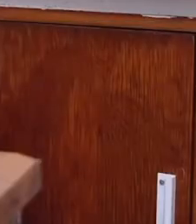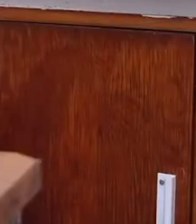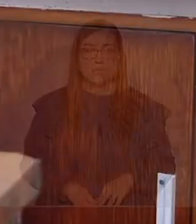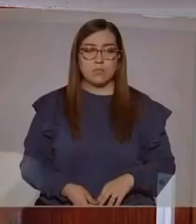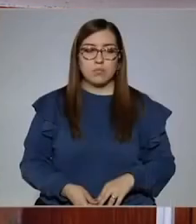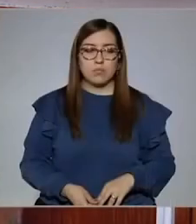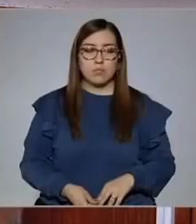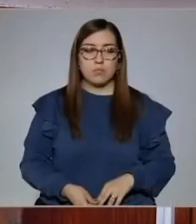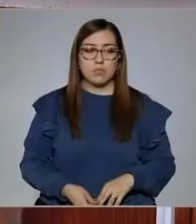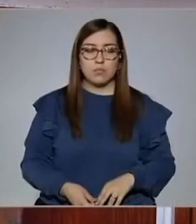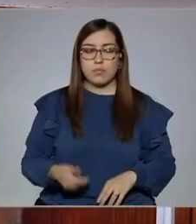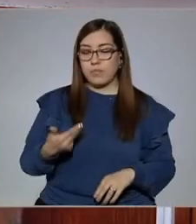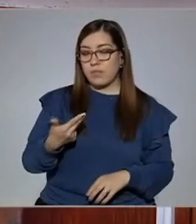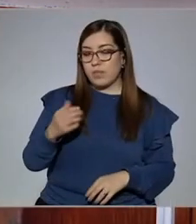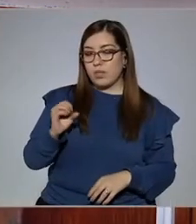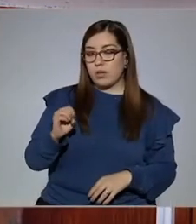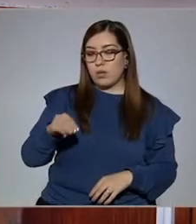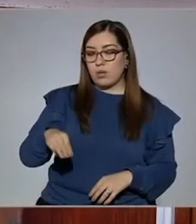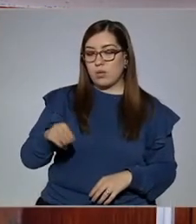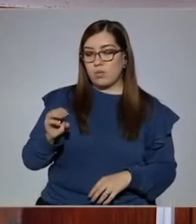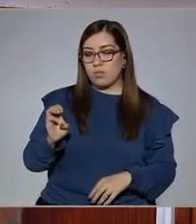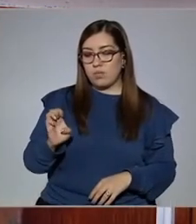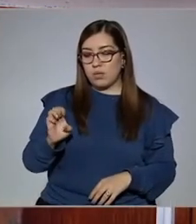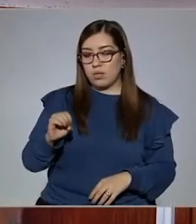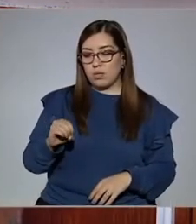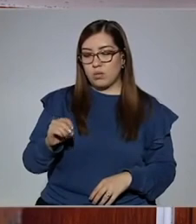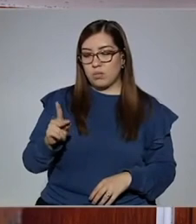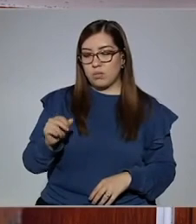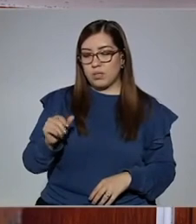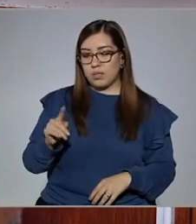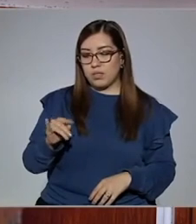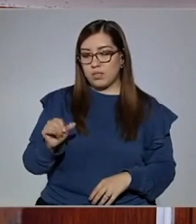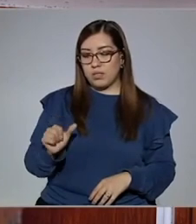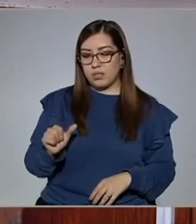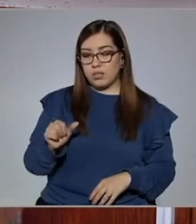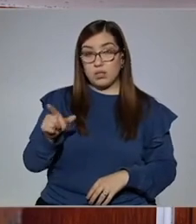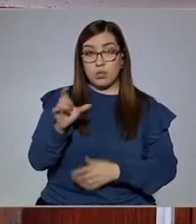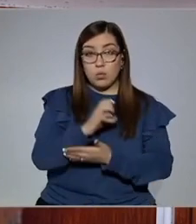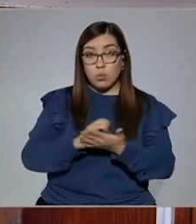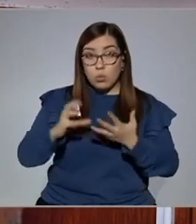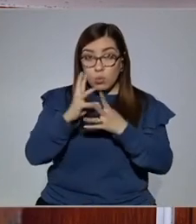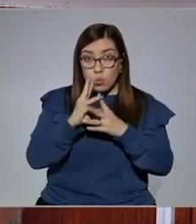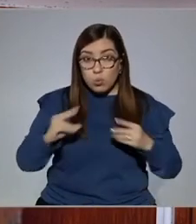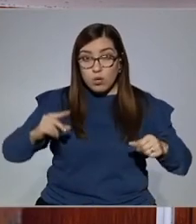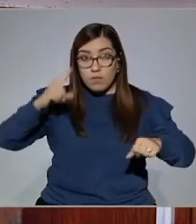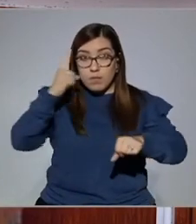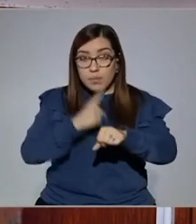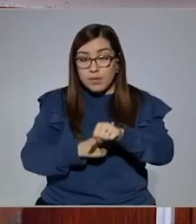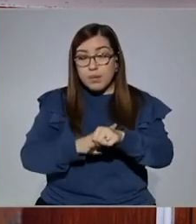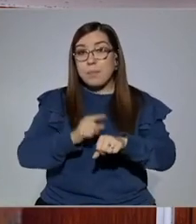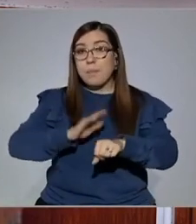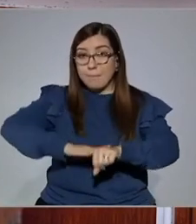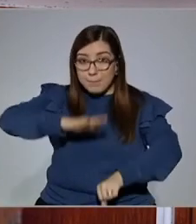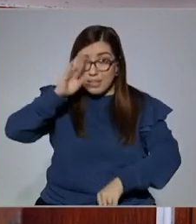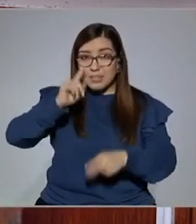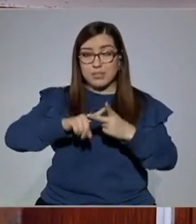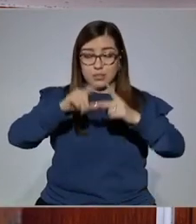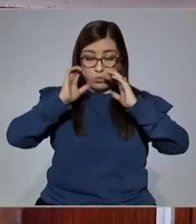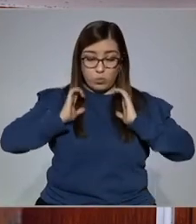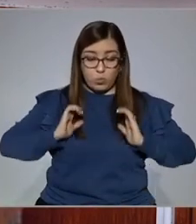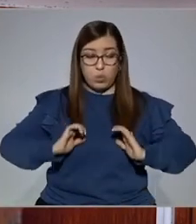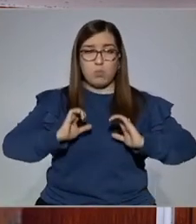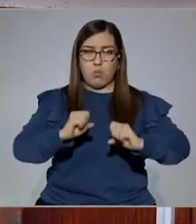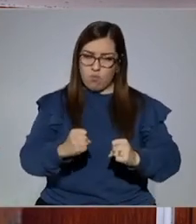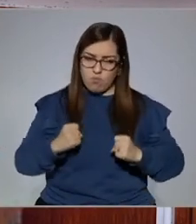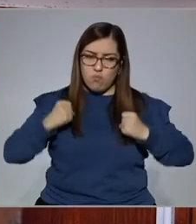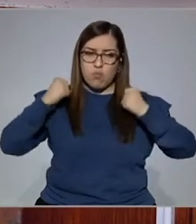La homeopatía no solamente cura la enfermedad, sino que fortalece y aumenta el nivel de salud. De manera que uno pueda exponerse a ciertos